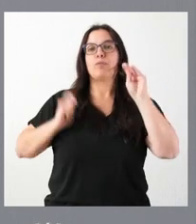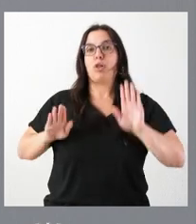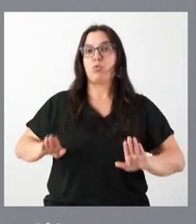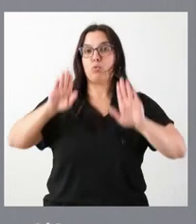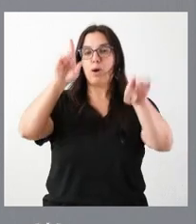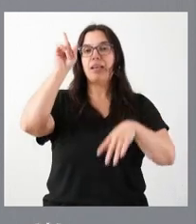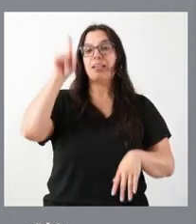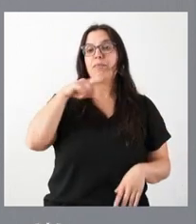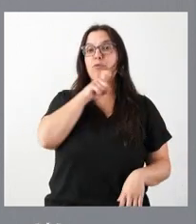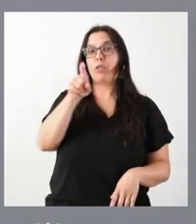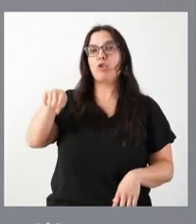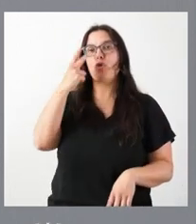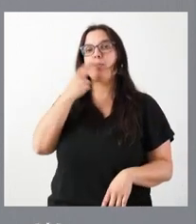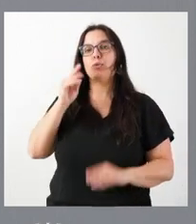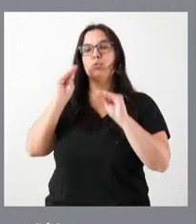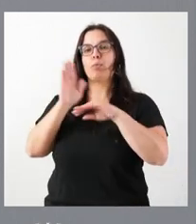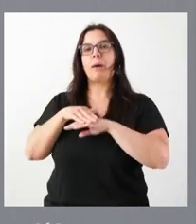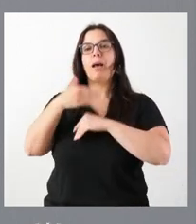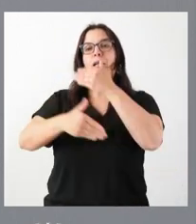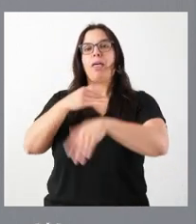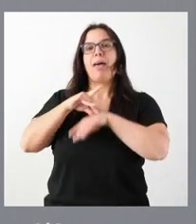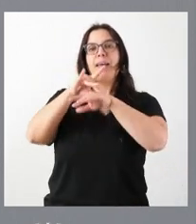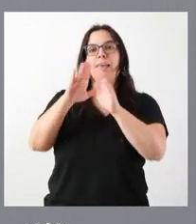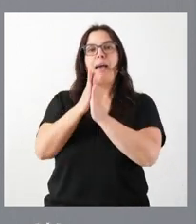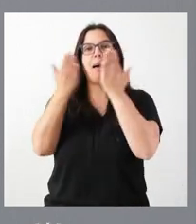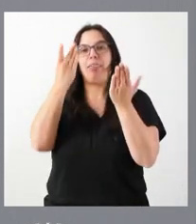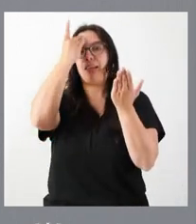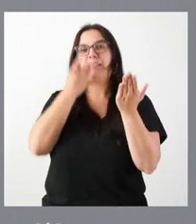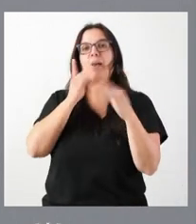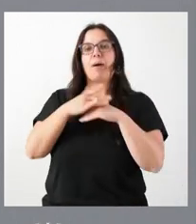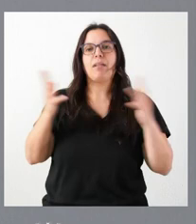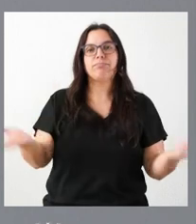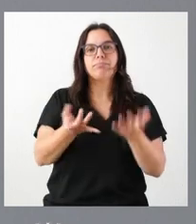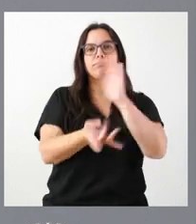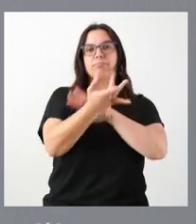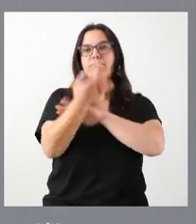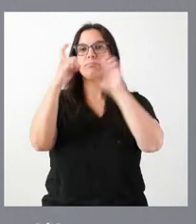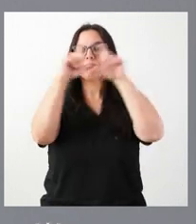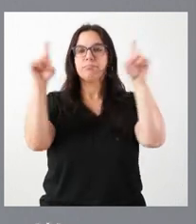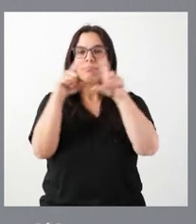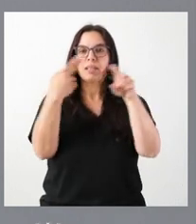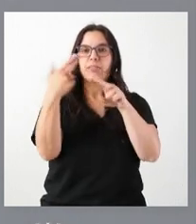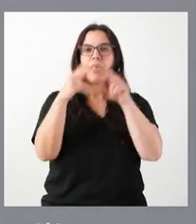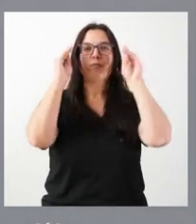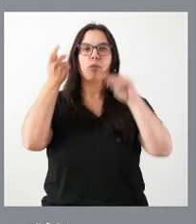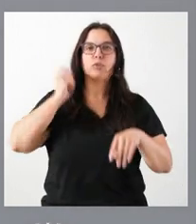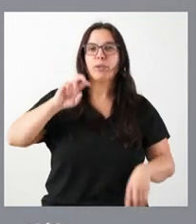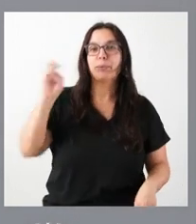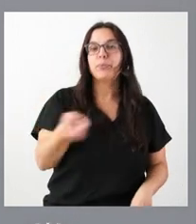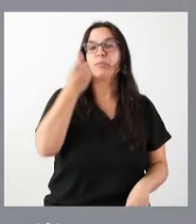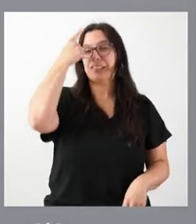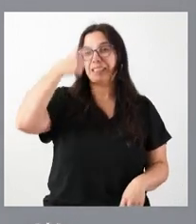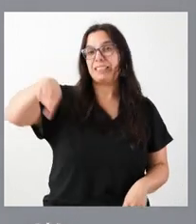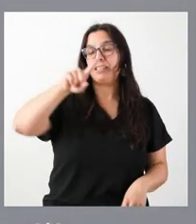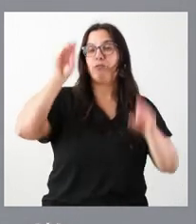la Fundación se convierte a avanzar en la guía digital del emprendimiento y, por tanto, actividades de emprendimiento, de formación profesional. Saben ustedes que el